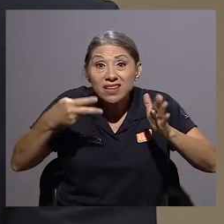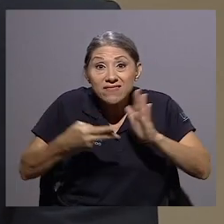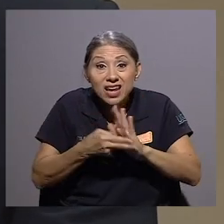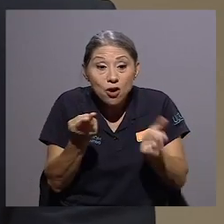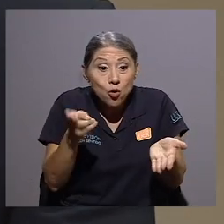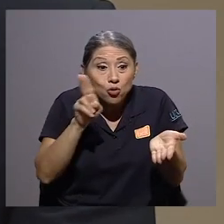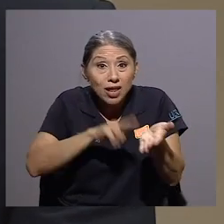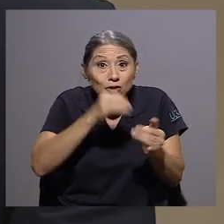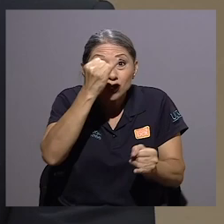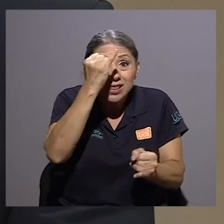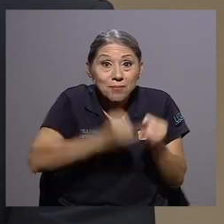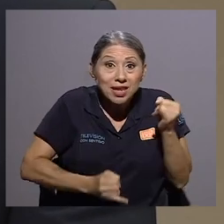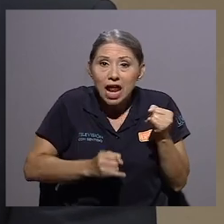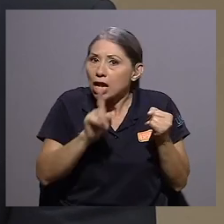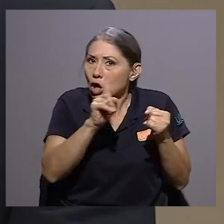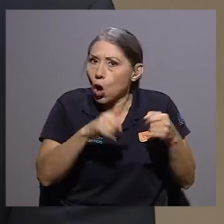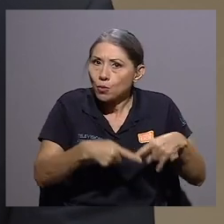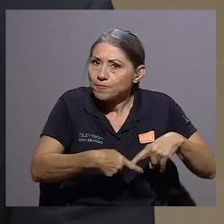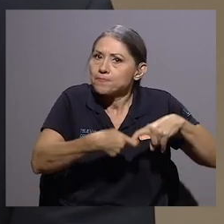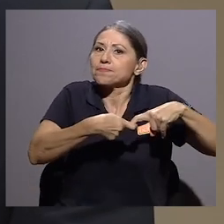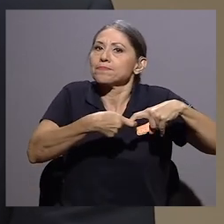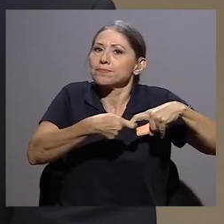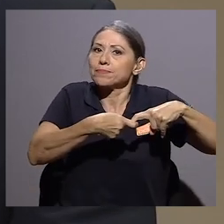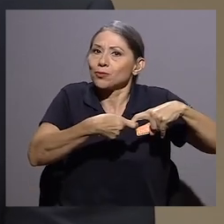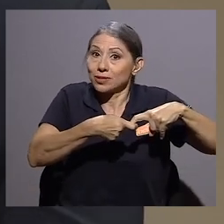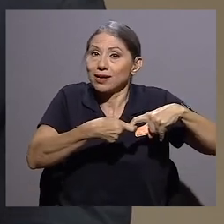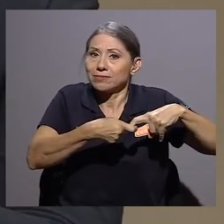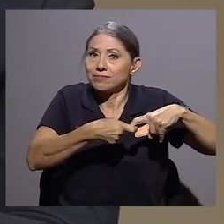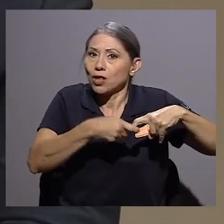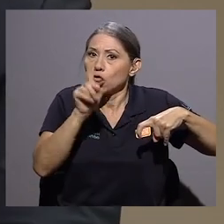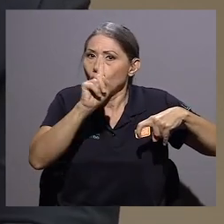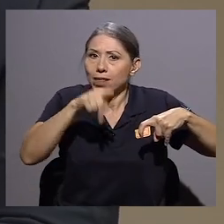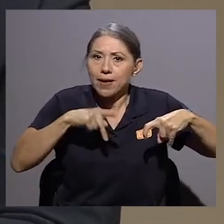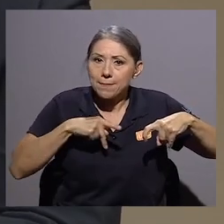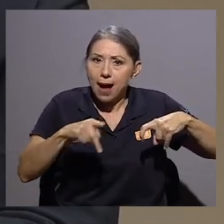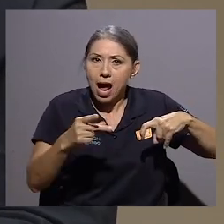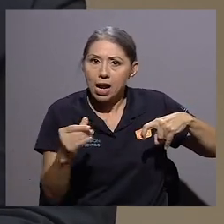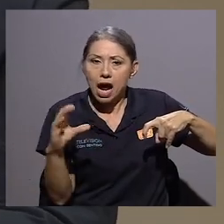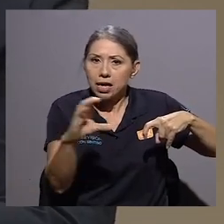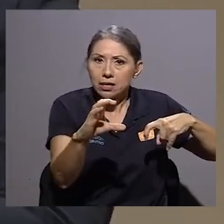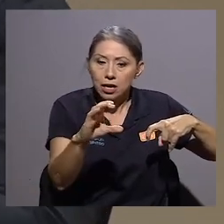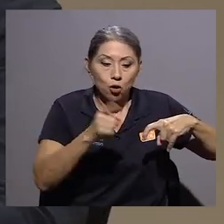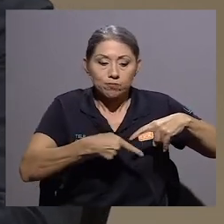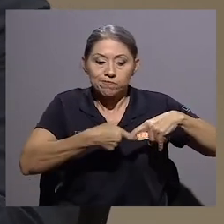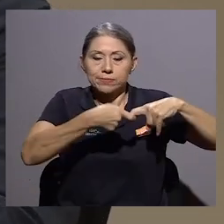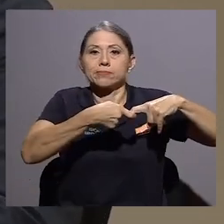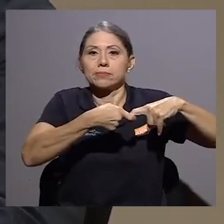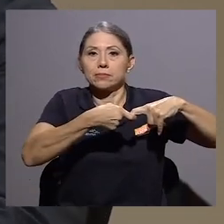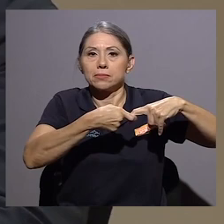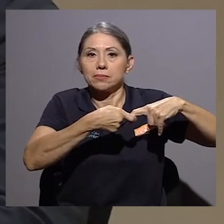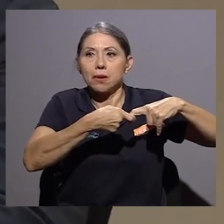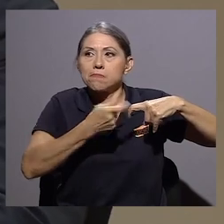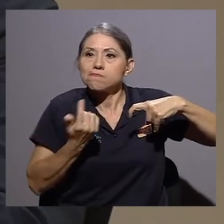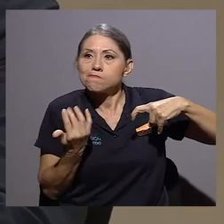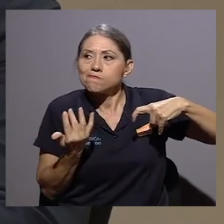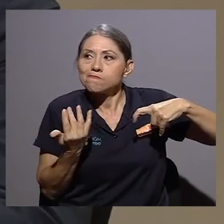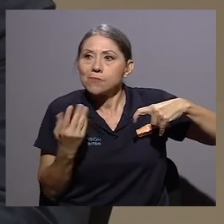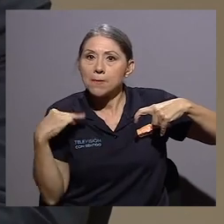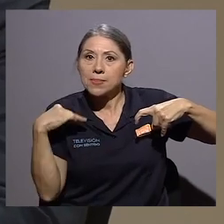no hay que pagarle al trabajador prestaciones, es esa pausa en la película. Vamos a esperar a que el Ministerio de Trabajo